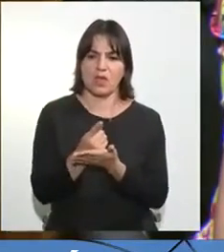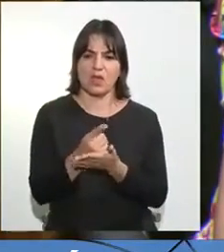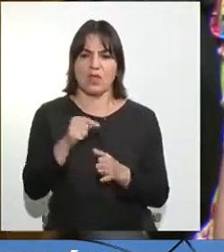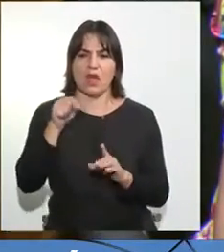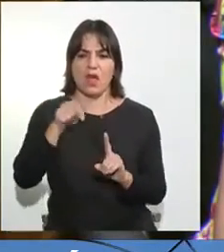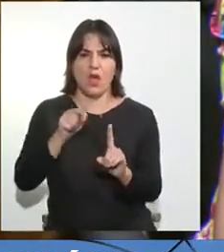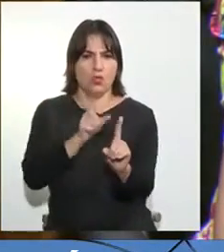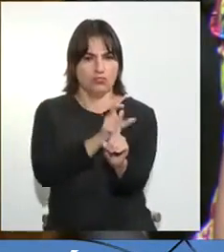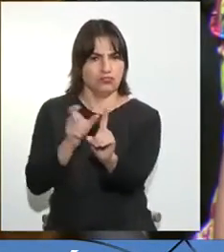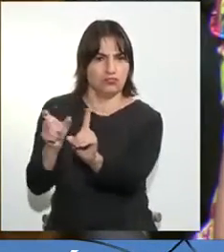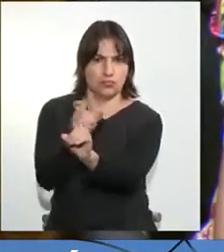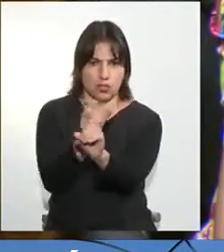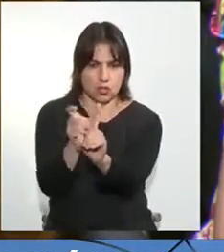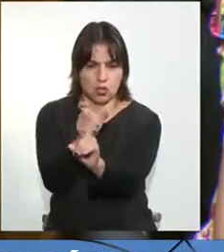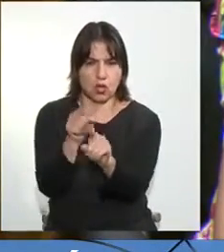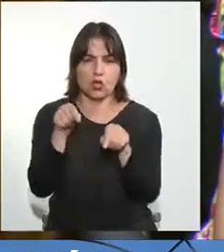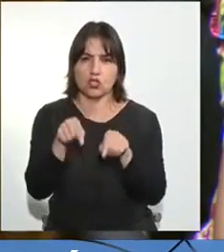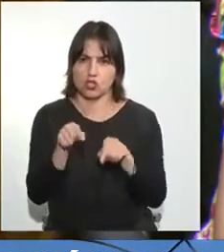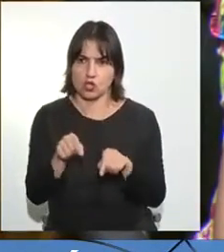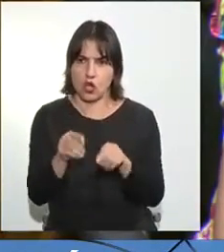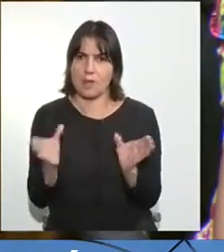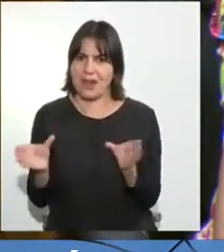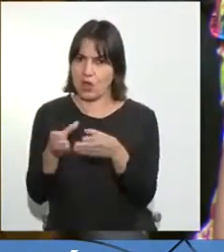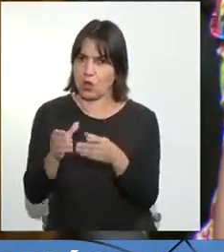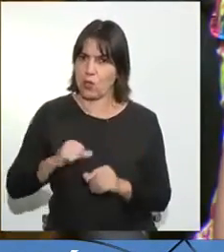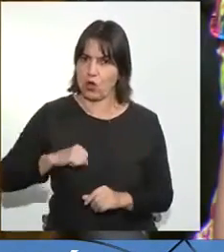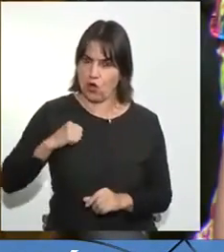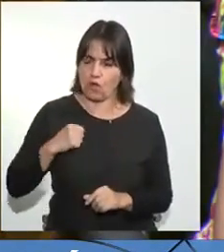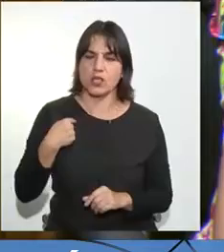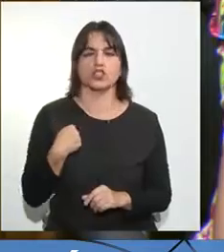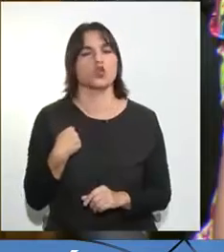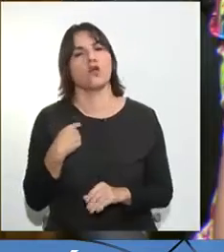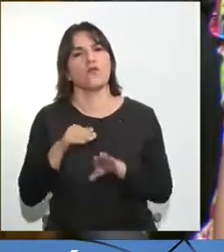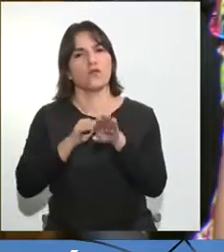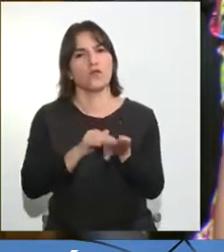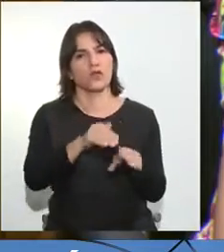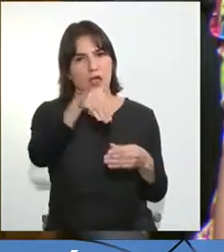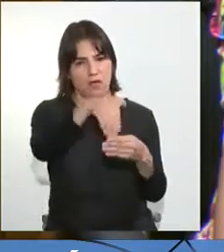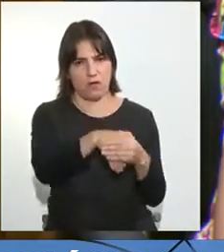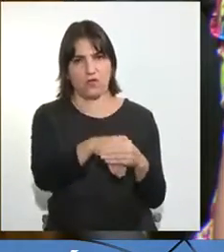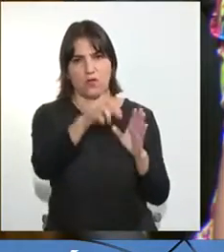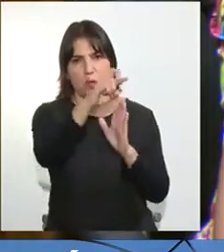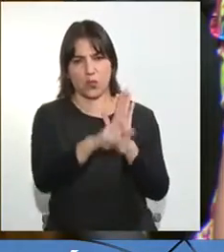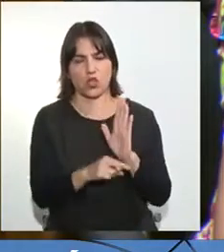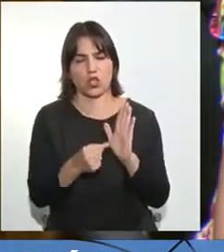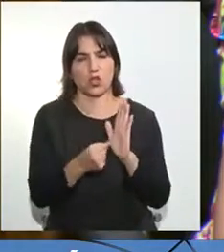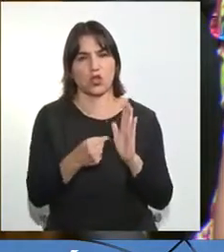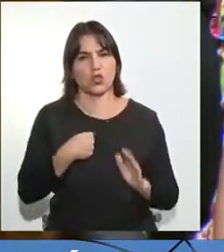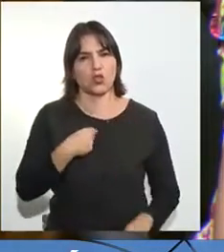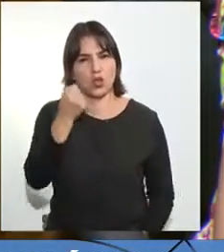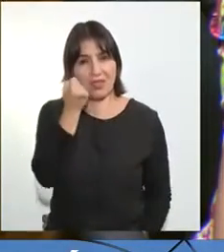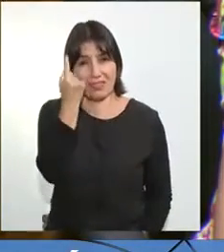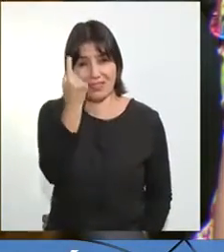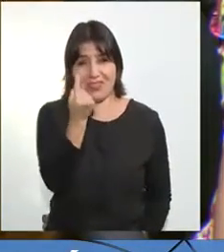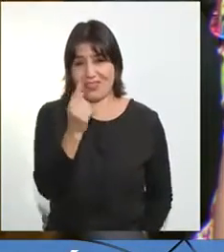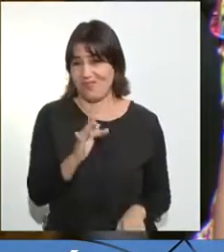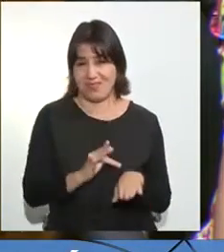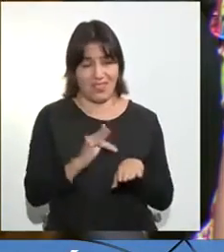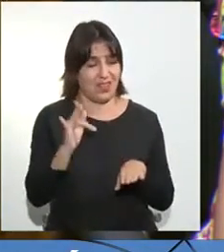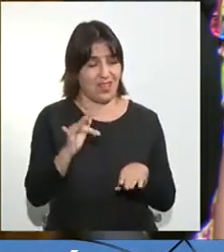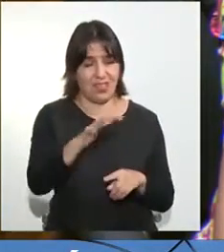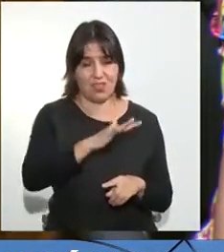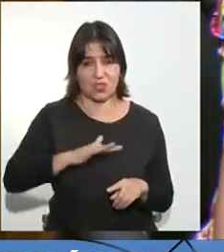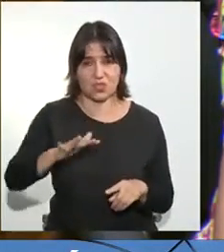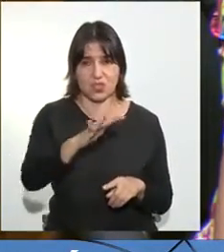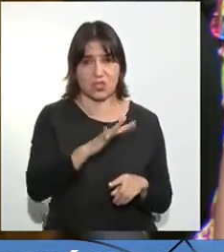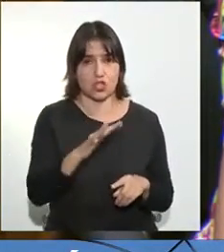pidió el juez Urrutia para este grupo de jóvenes. Yo voy a votar a favor, señor Presidente, porque entiendo lo delicado del momento, porque el señor Ministro de